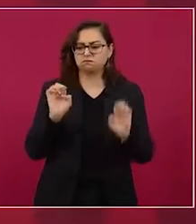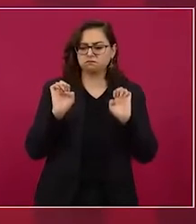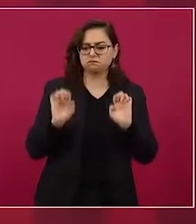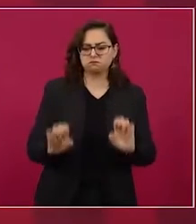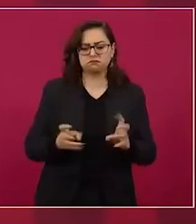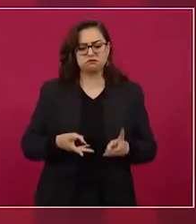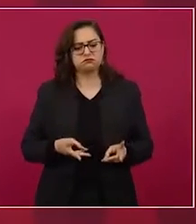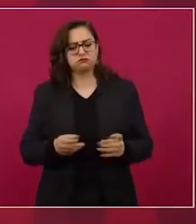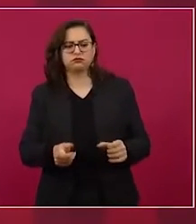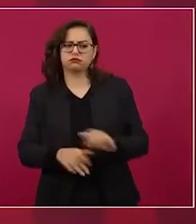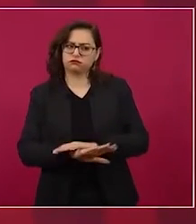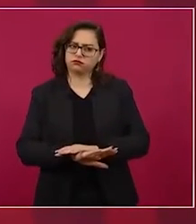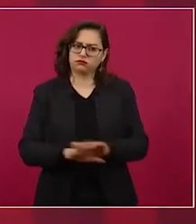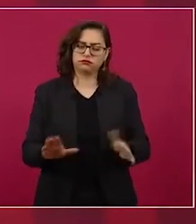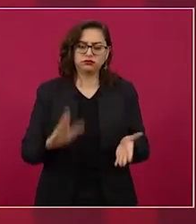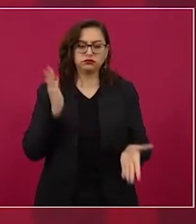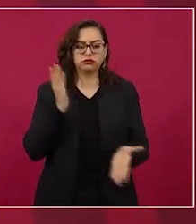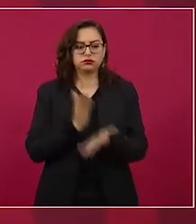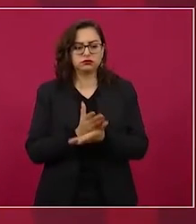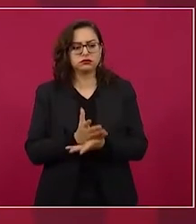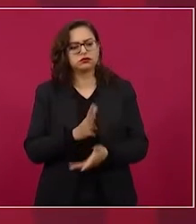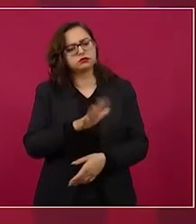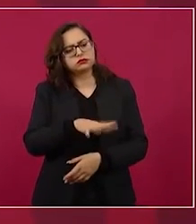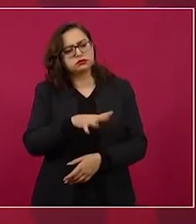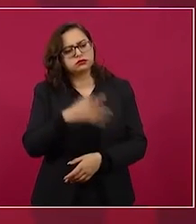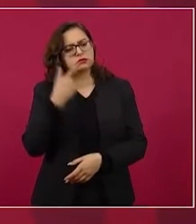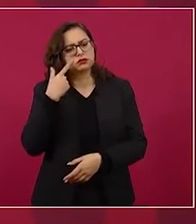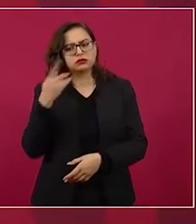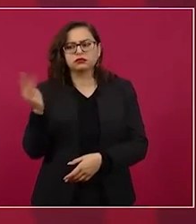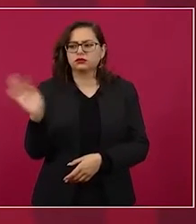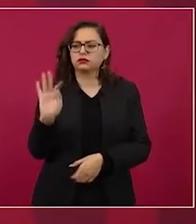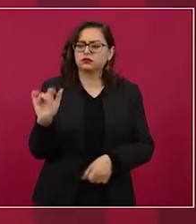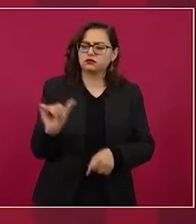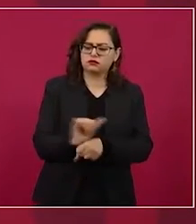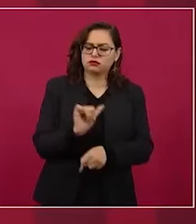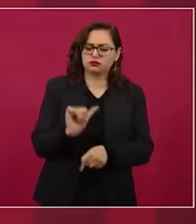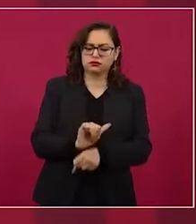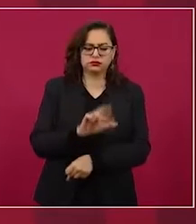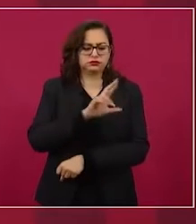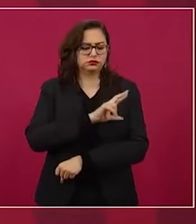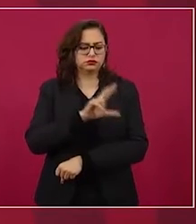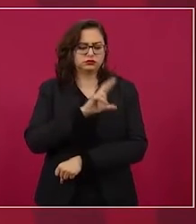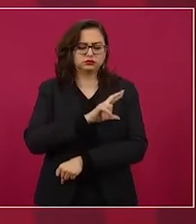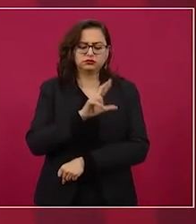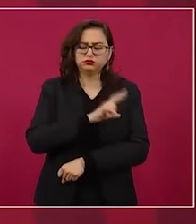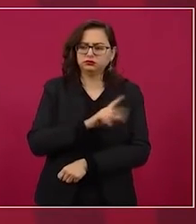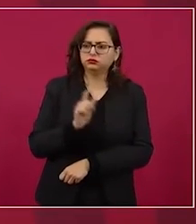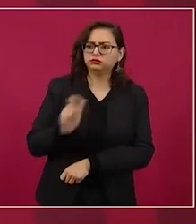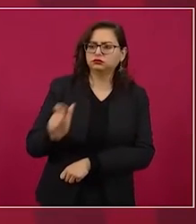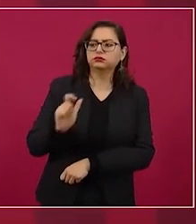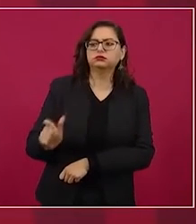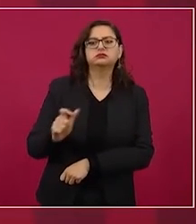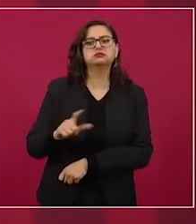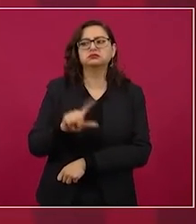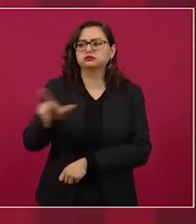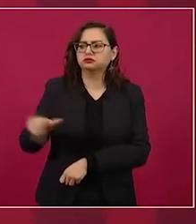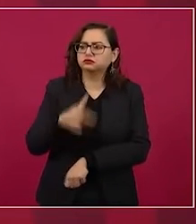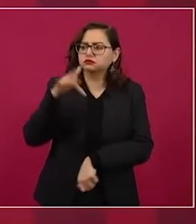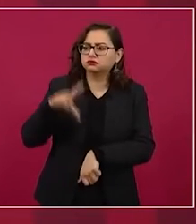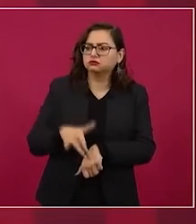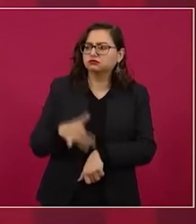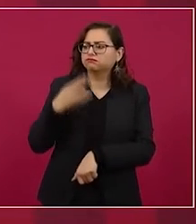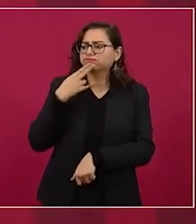y no se están, por ejemplo, arrendando flotillas de vehículos que a veces ni se utilizan, que